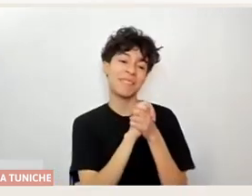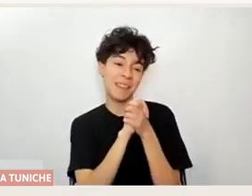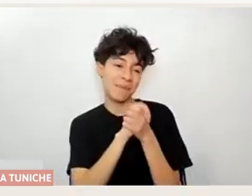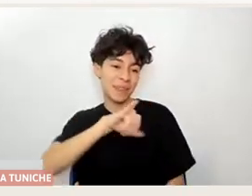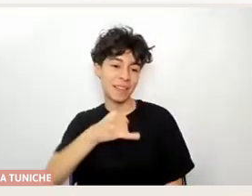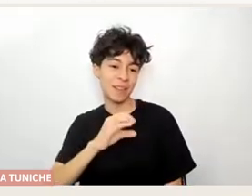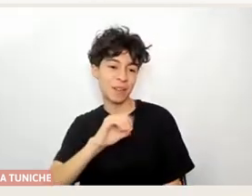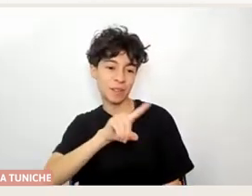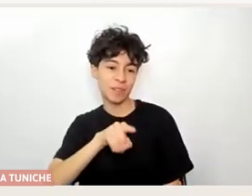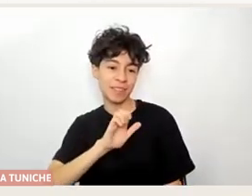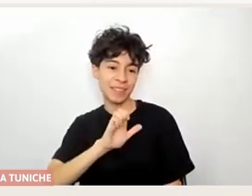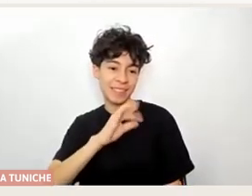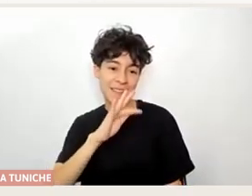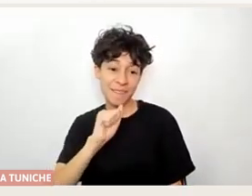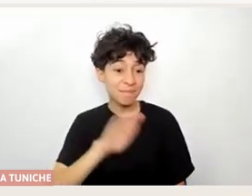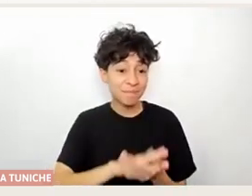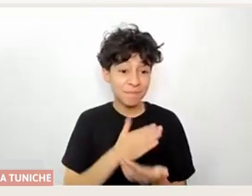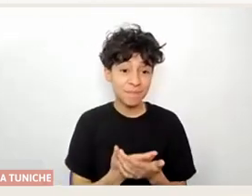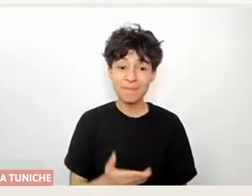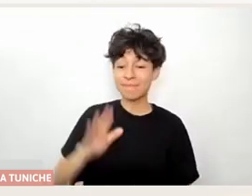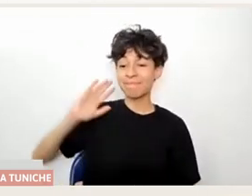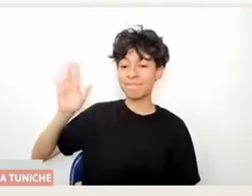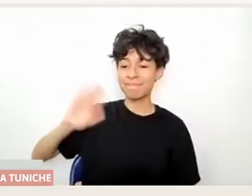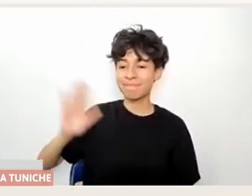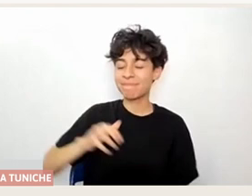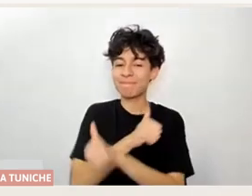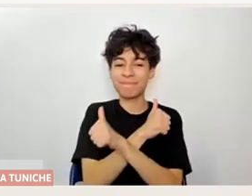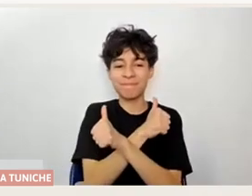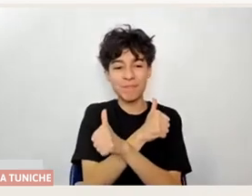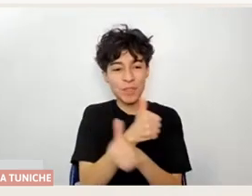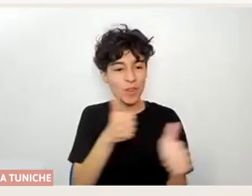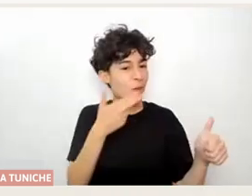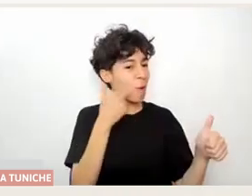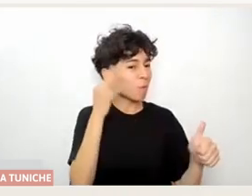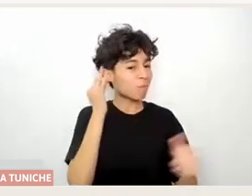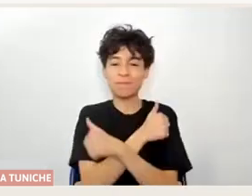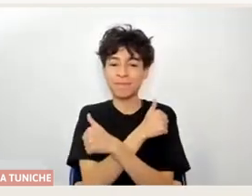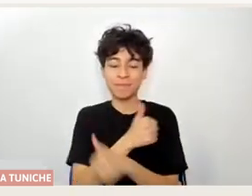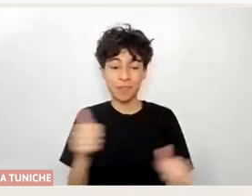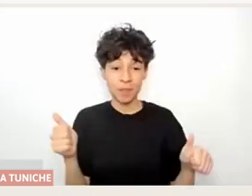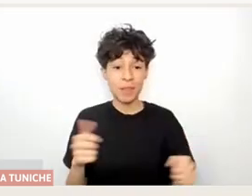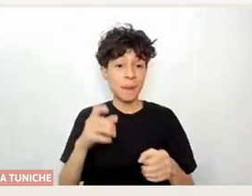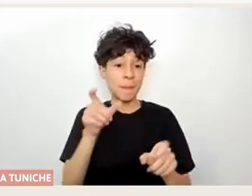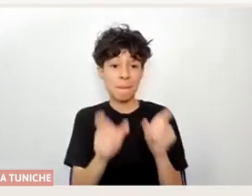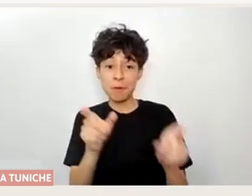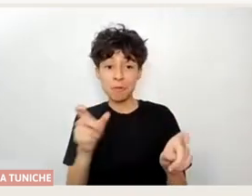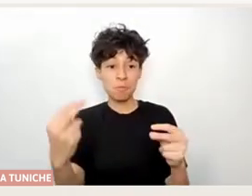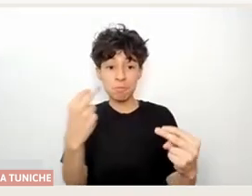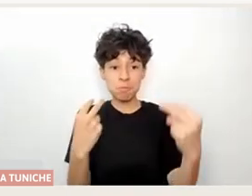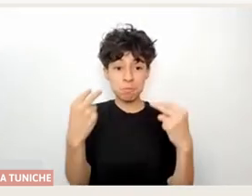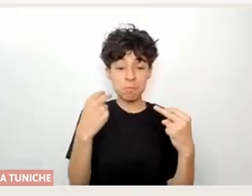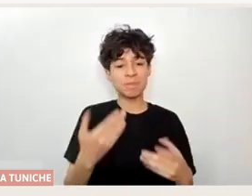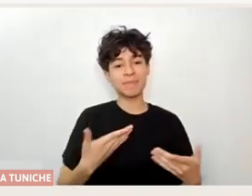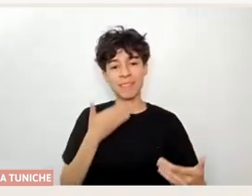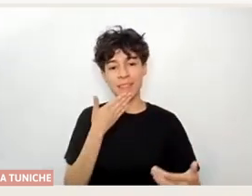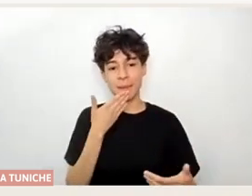¿cómo estás? Hola a todos, a todas, a todos los que están aquí virtualmente y muchas